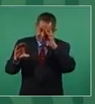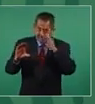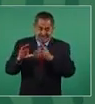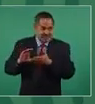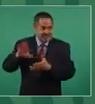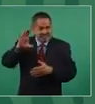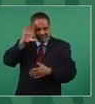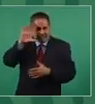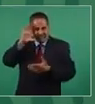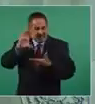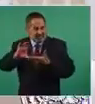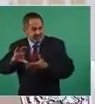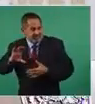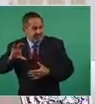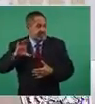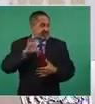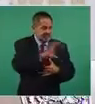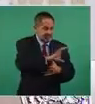estratoféricas.